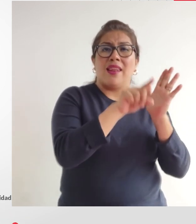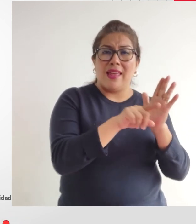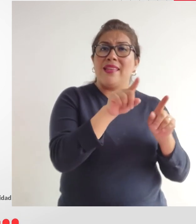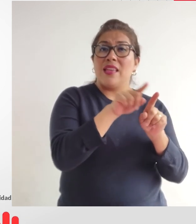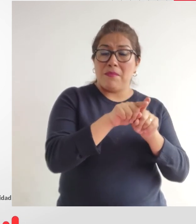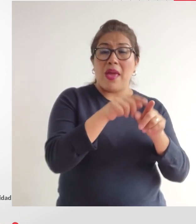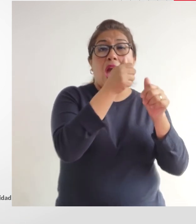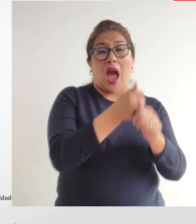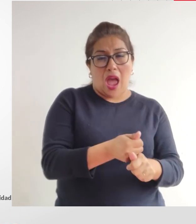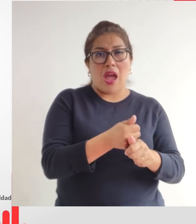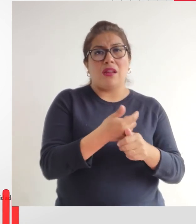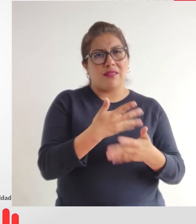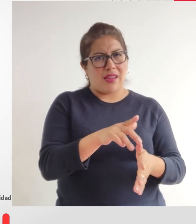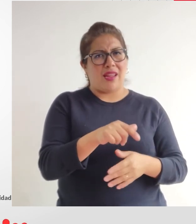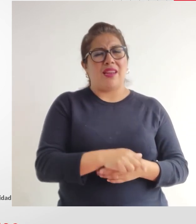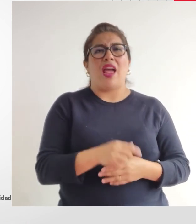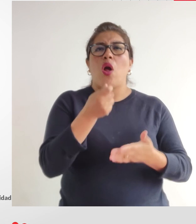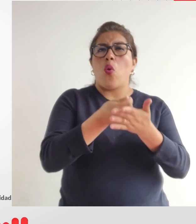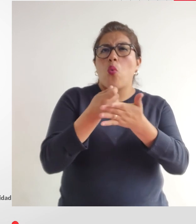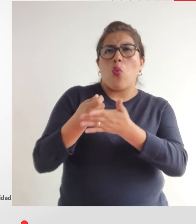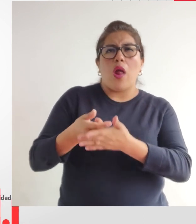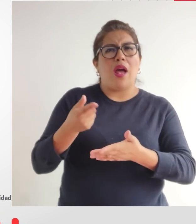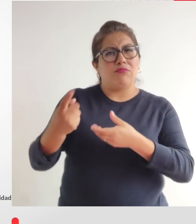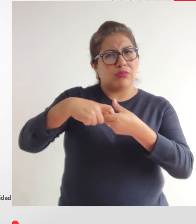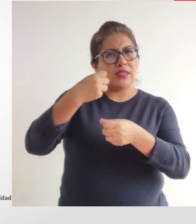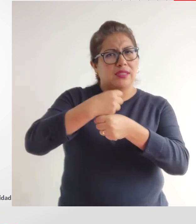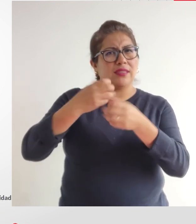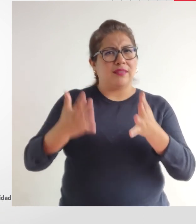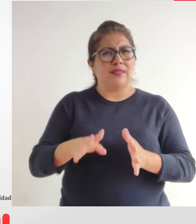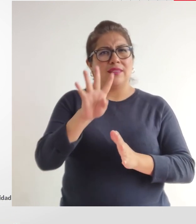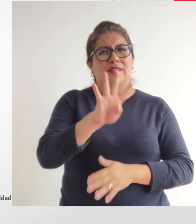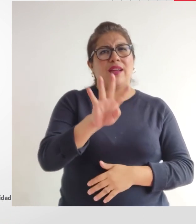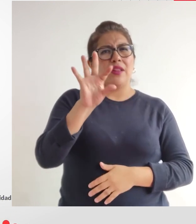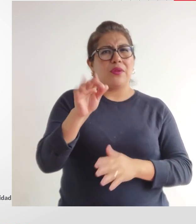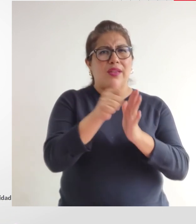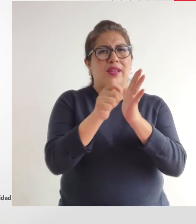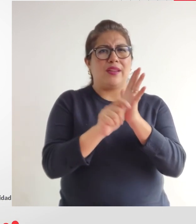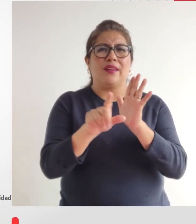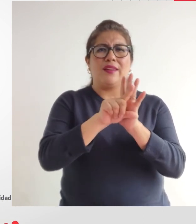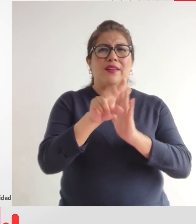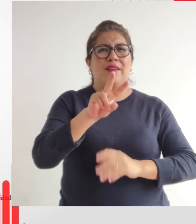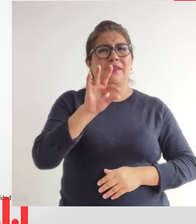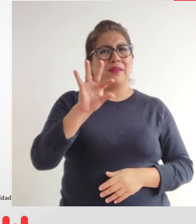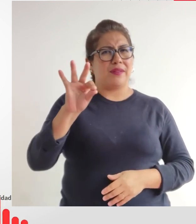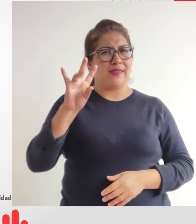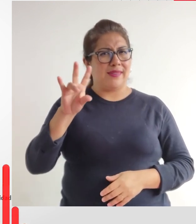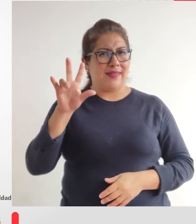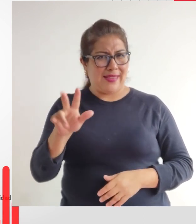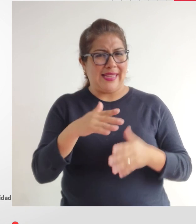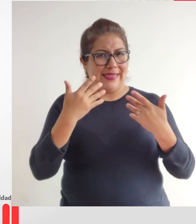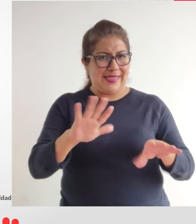cuota de empleo que está establecida en el artículo 49 de la ley 29